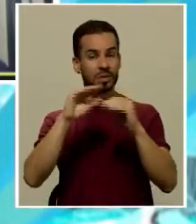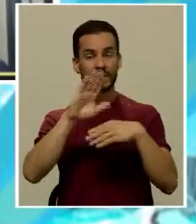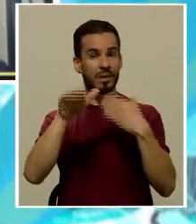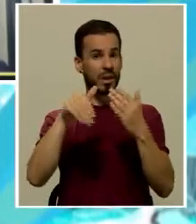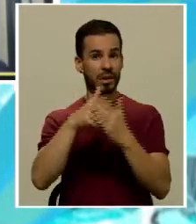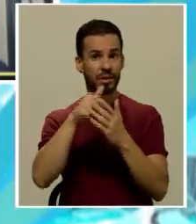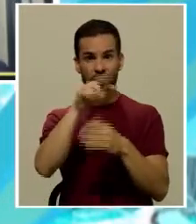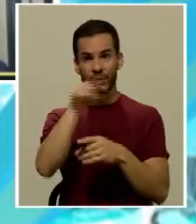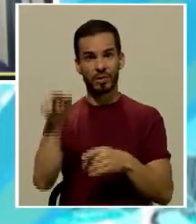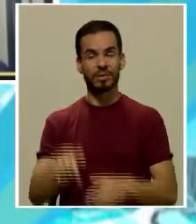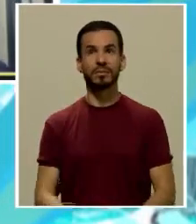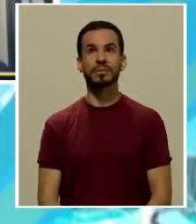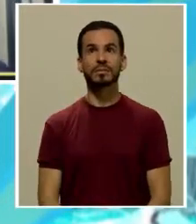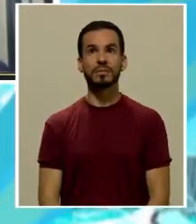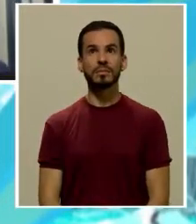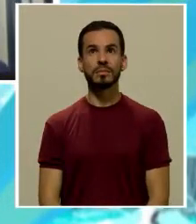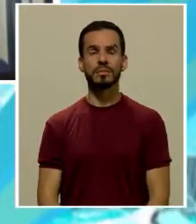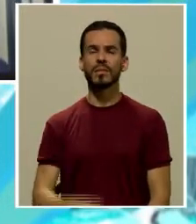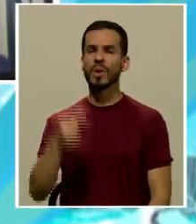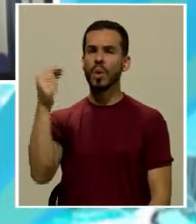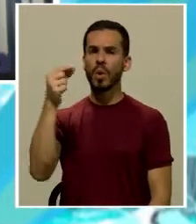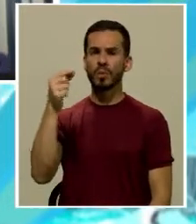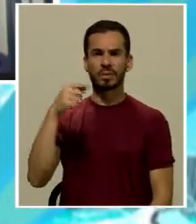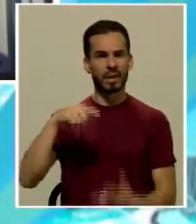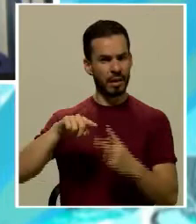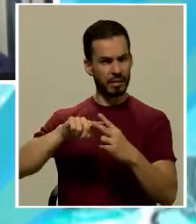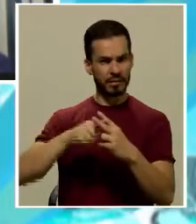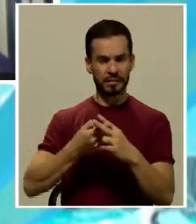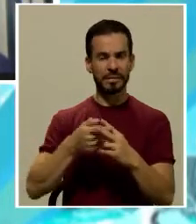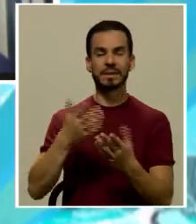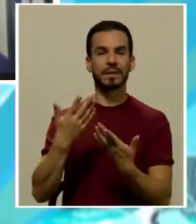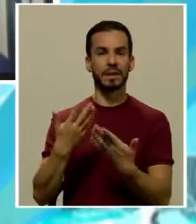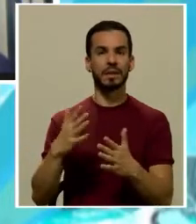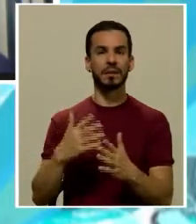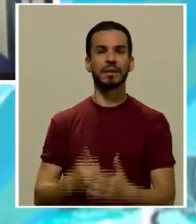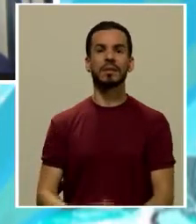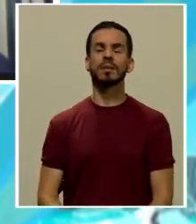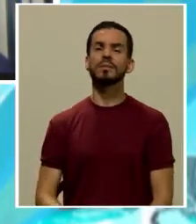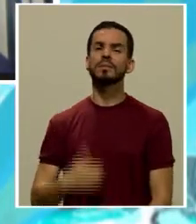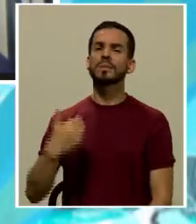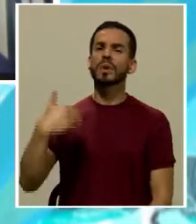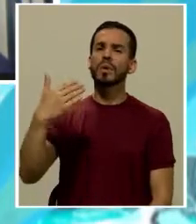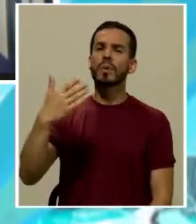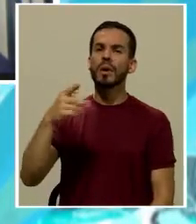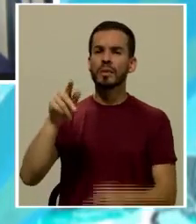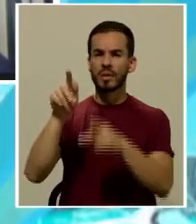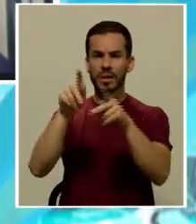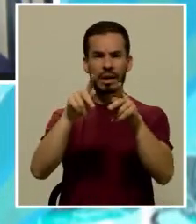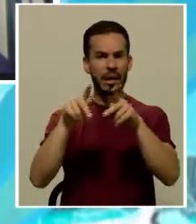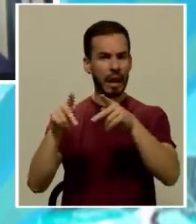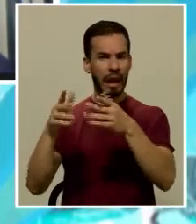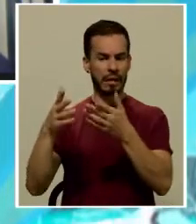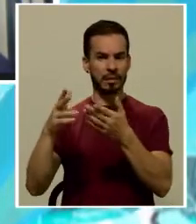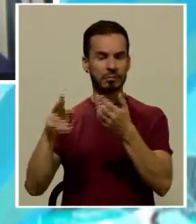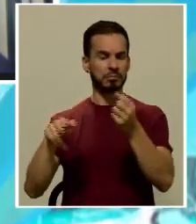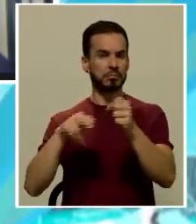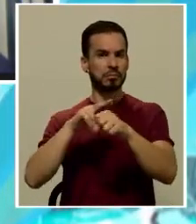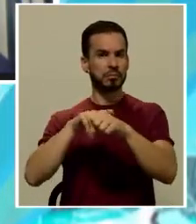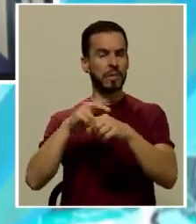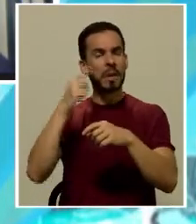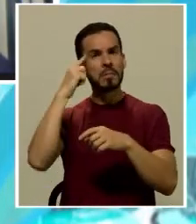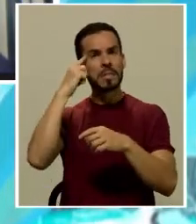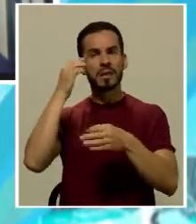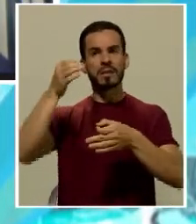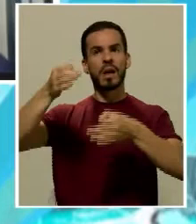todas. Don Gustavo, para ir entrando en tema, cuando la gente común piensa en la